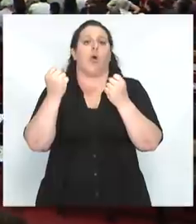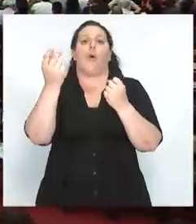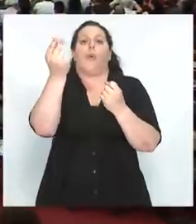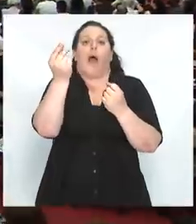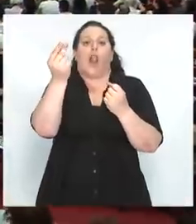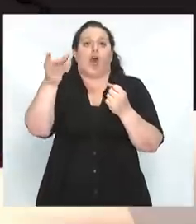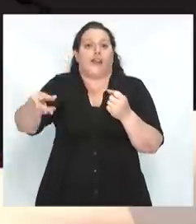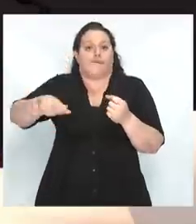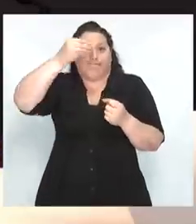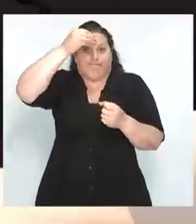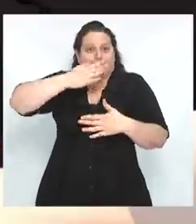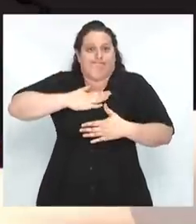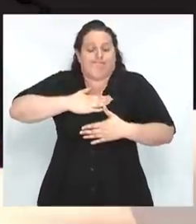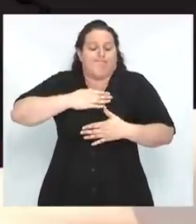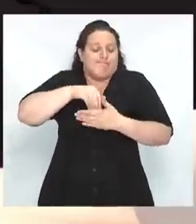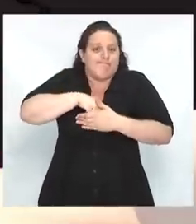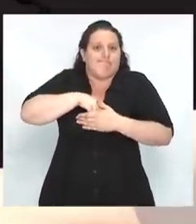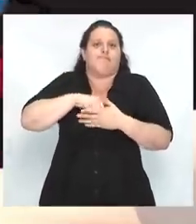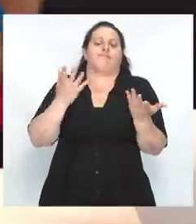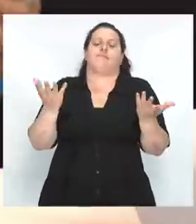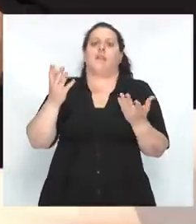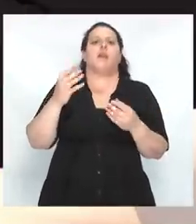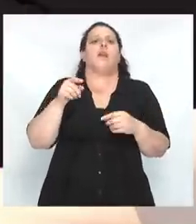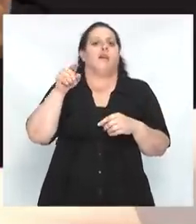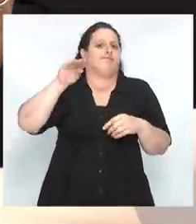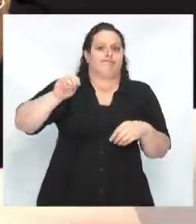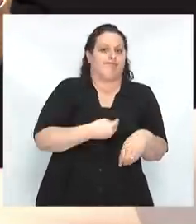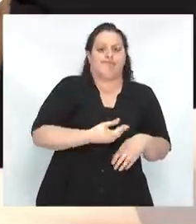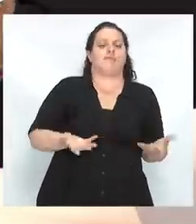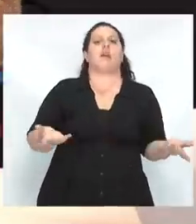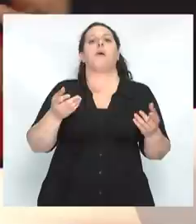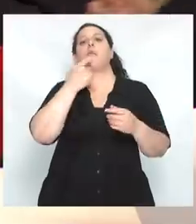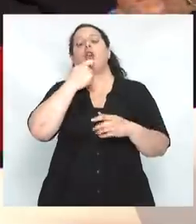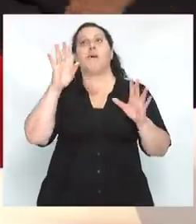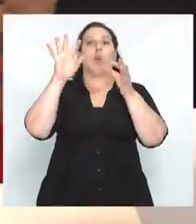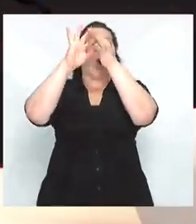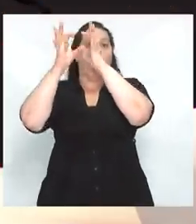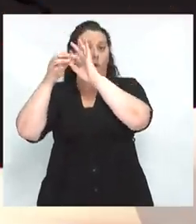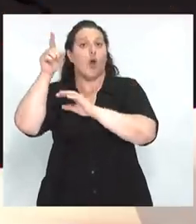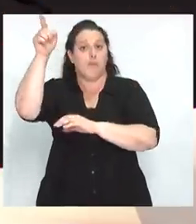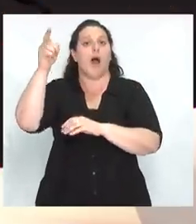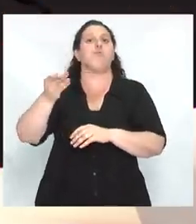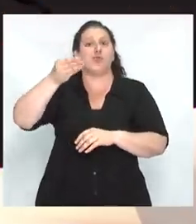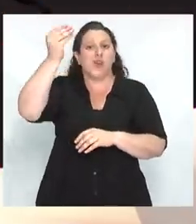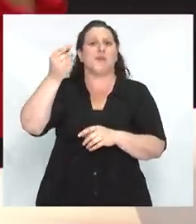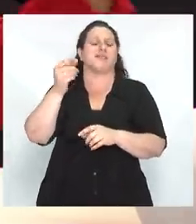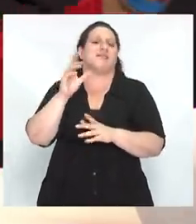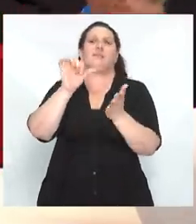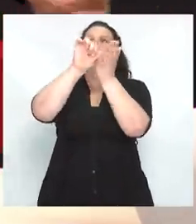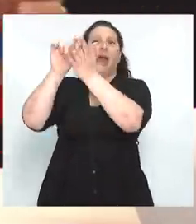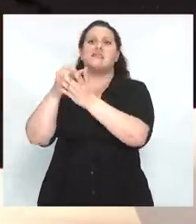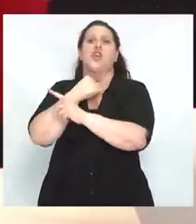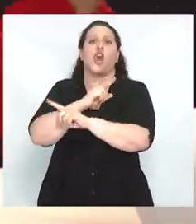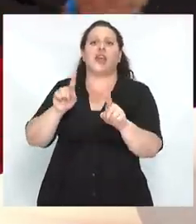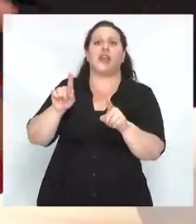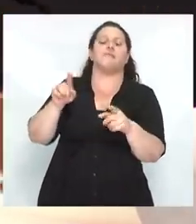queremos competir con ellos en España, en Europa, hay gente que quiere justificar la recepción de los refugiados porque tienen